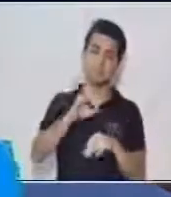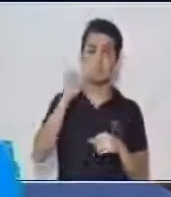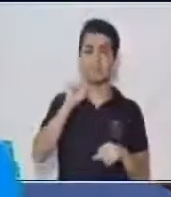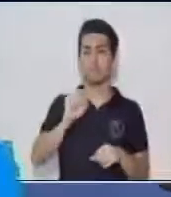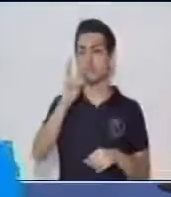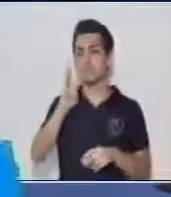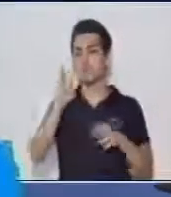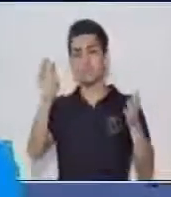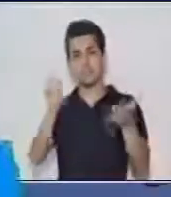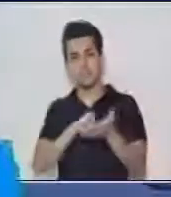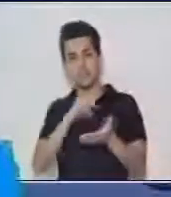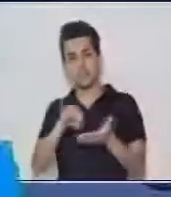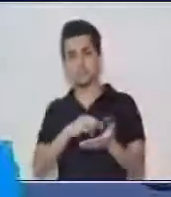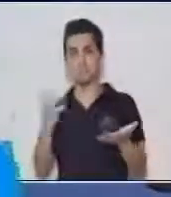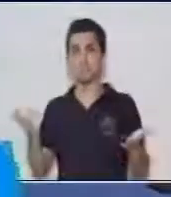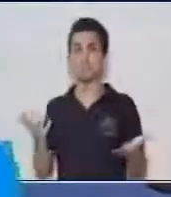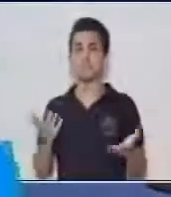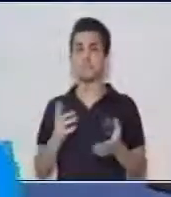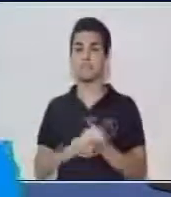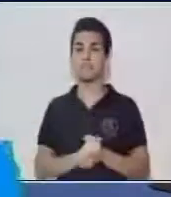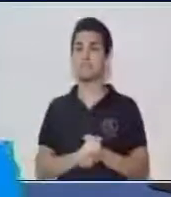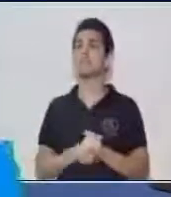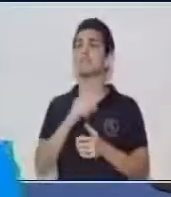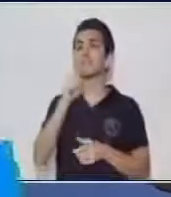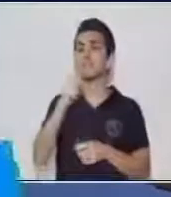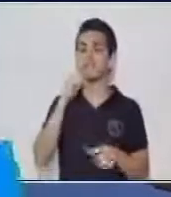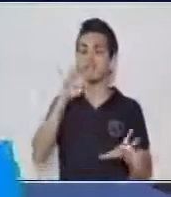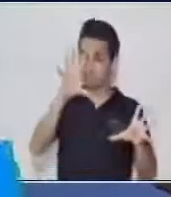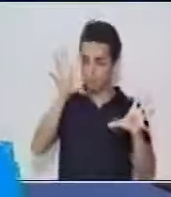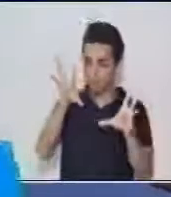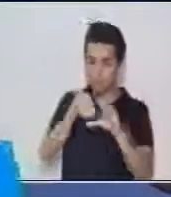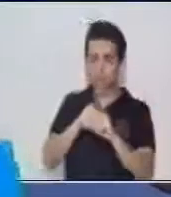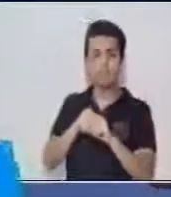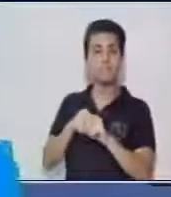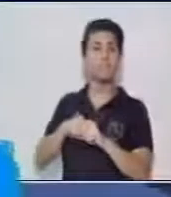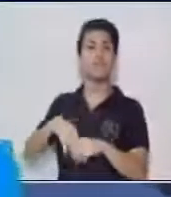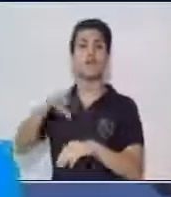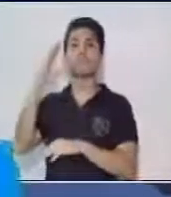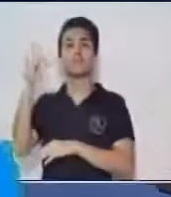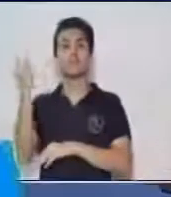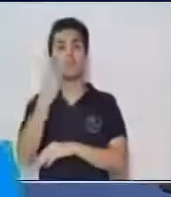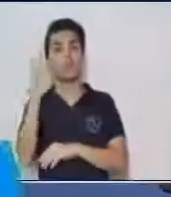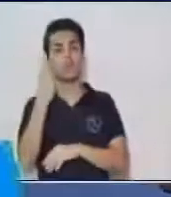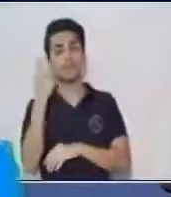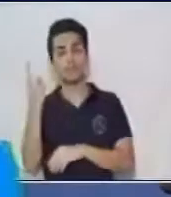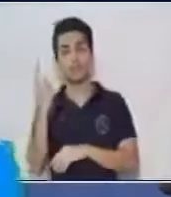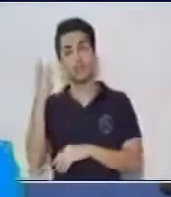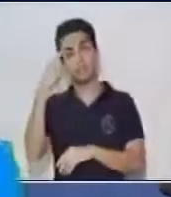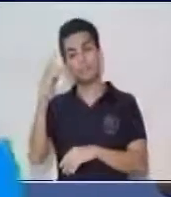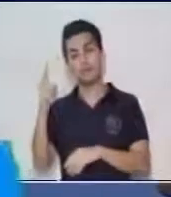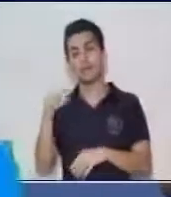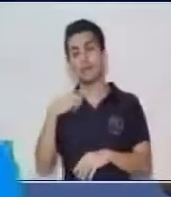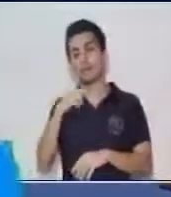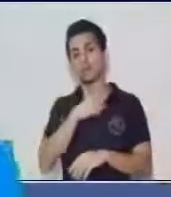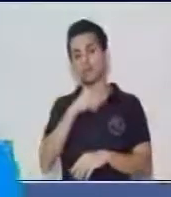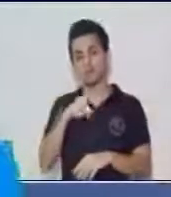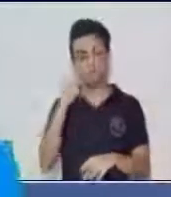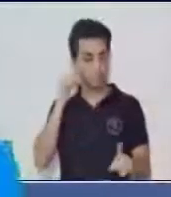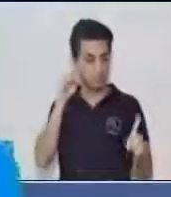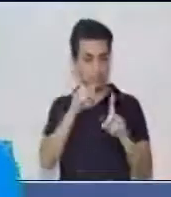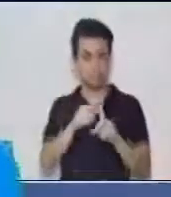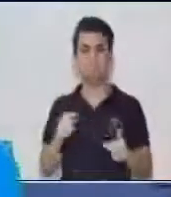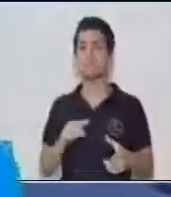3 páginas. ¿Por qué? Estamos ahí unificando lo más esencial, lo más importante para nuestro punto de vista.